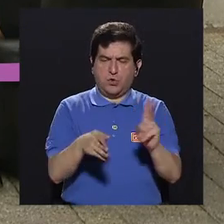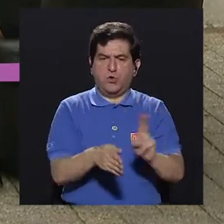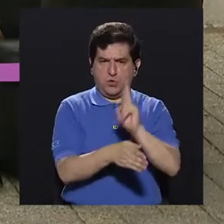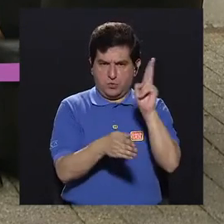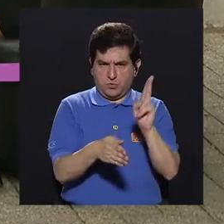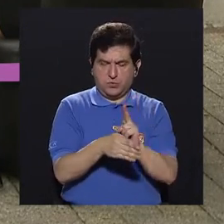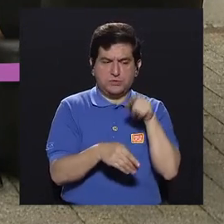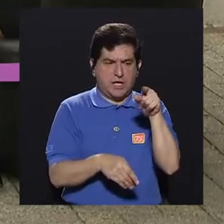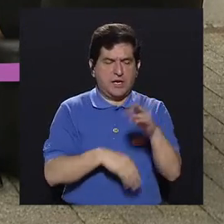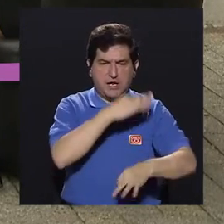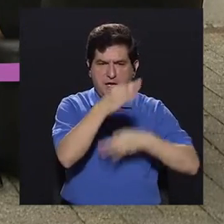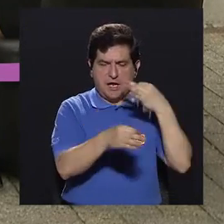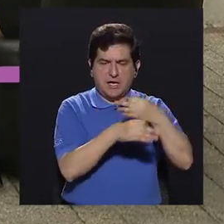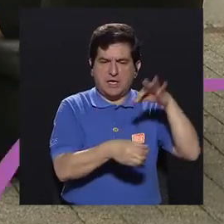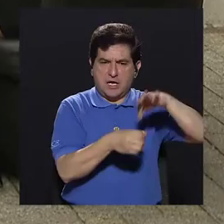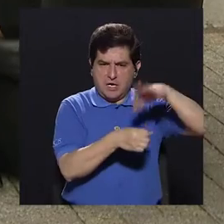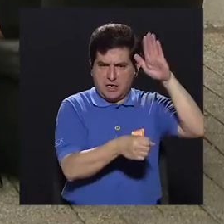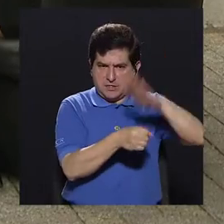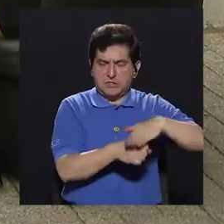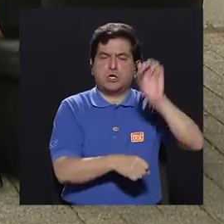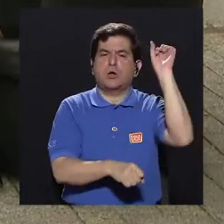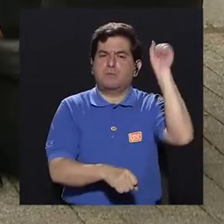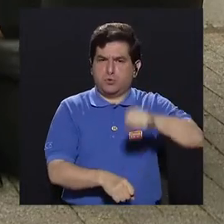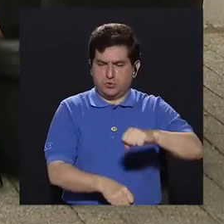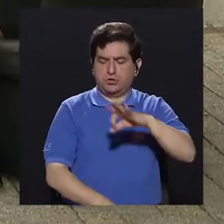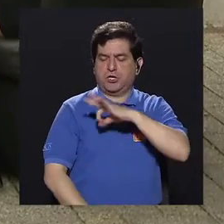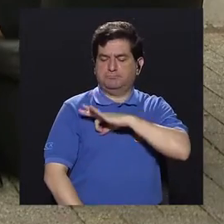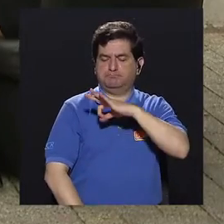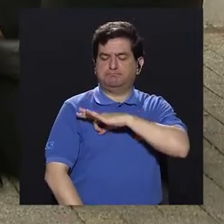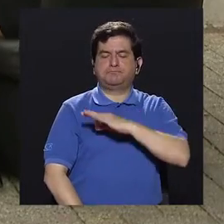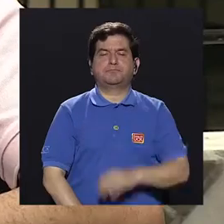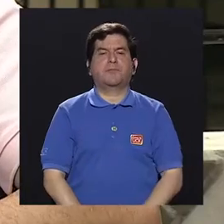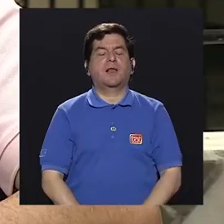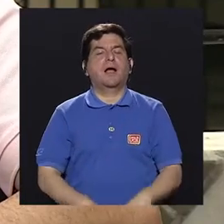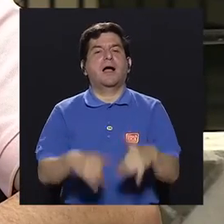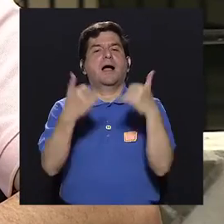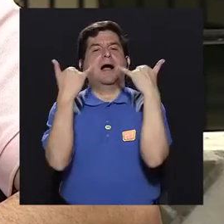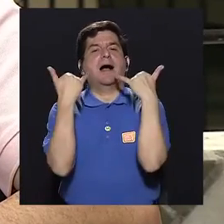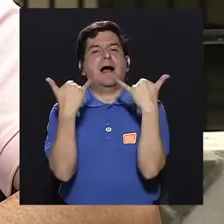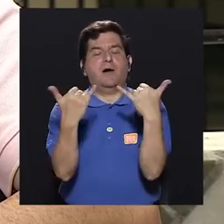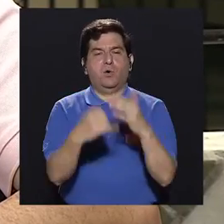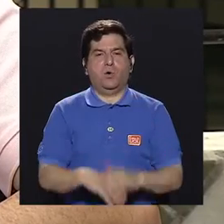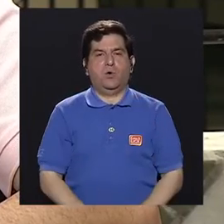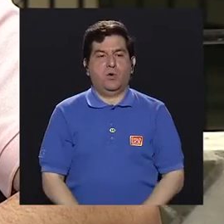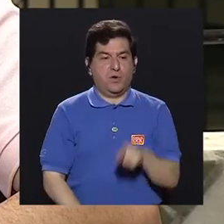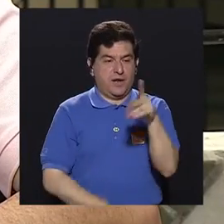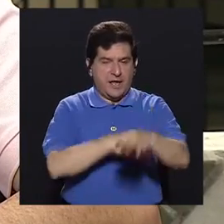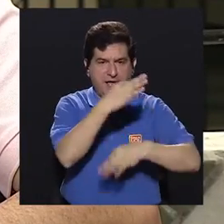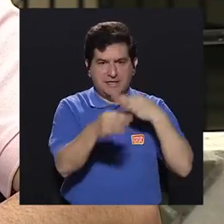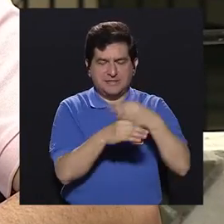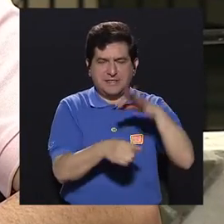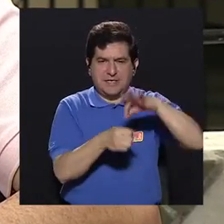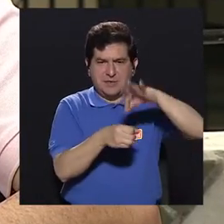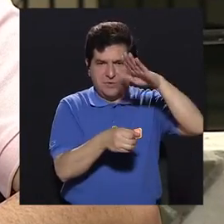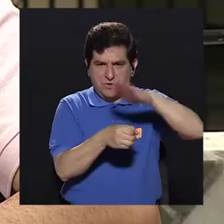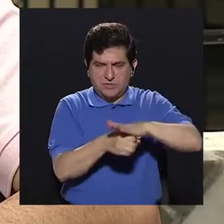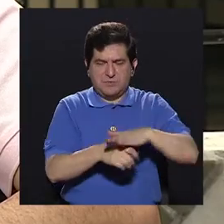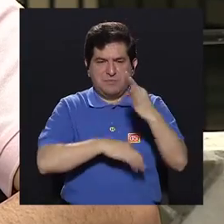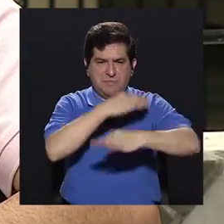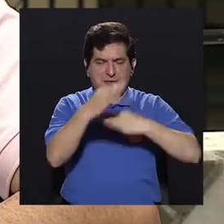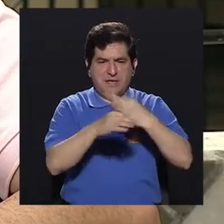el consumo de estas semillas, sí nos da muchos beneficios. Marcela, ahora bien, en estas oleginosas, pues es muy